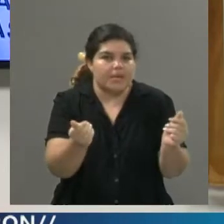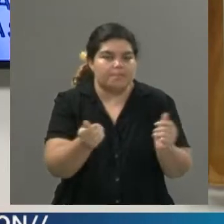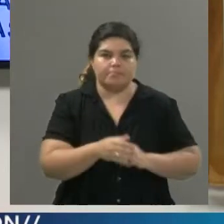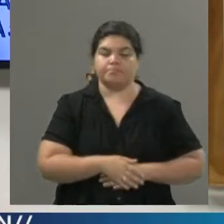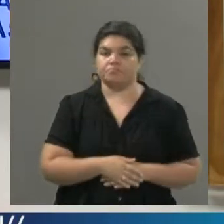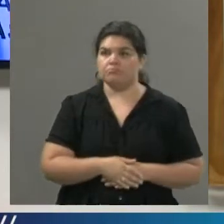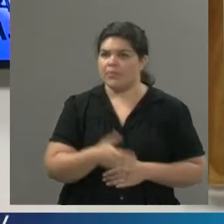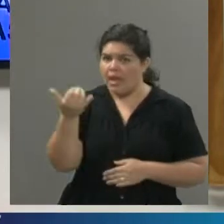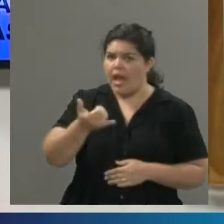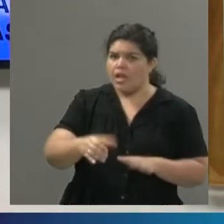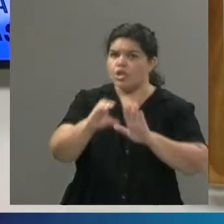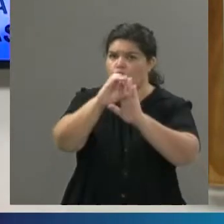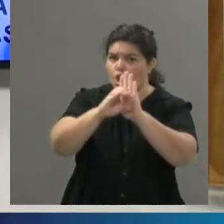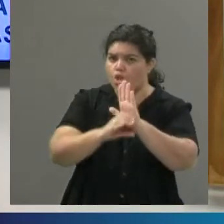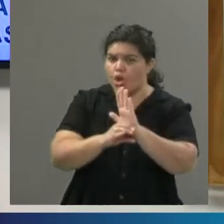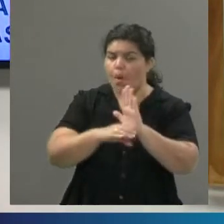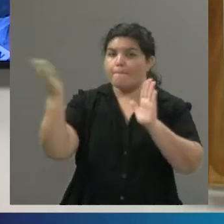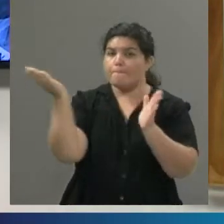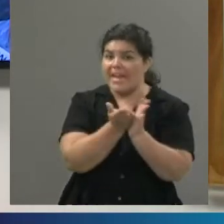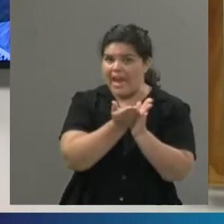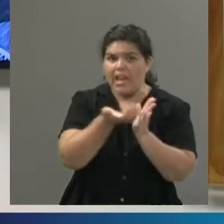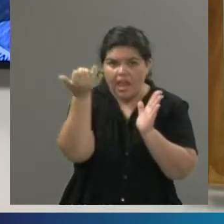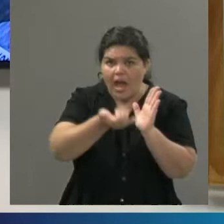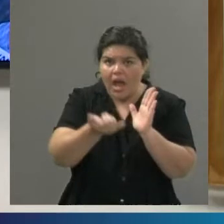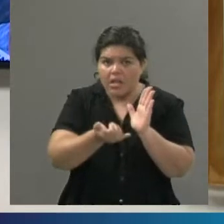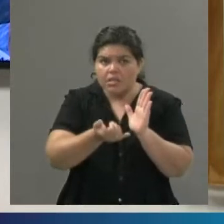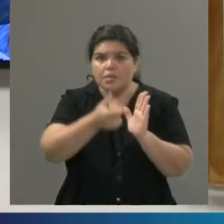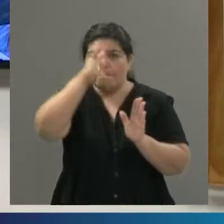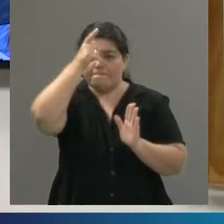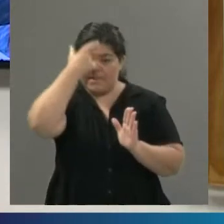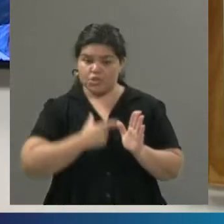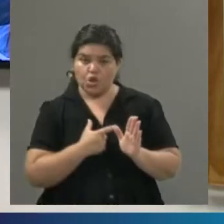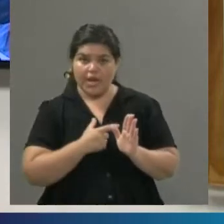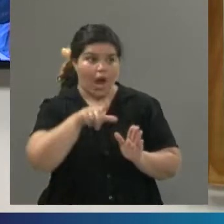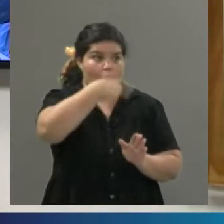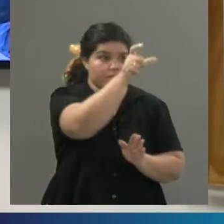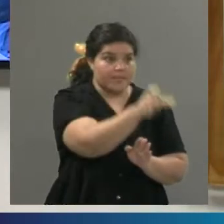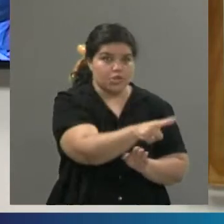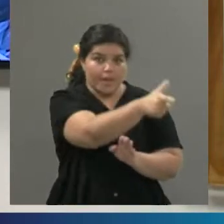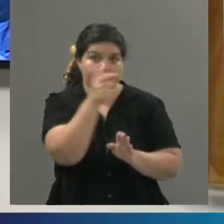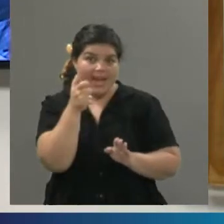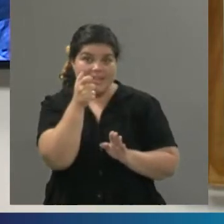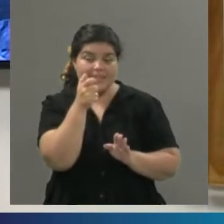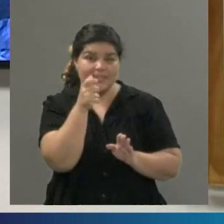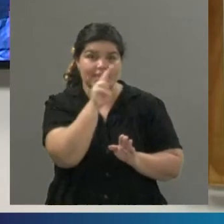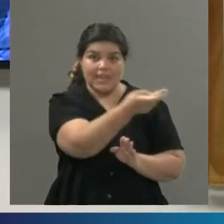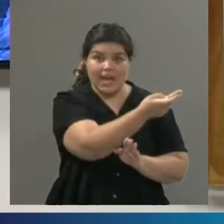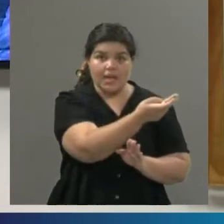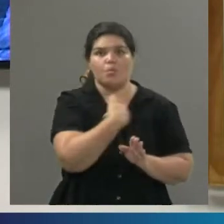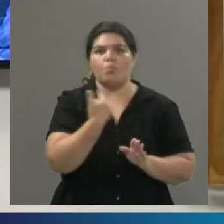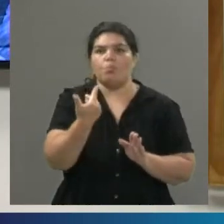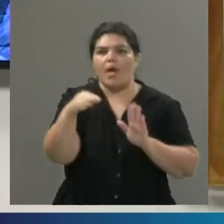la tipificación en el Código Penal, entonces, sobre el gatillo fácil, y es por eso que desde Correpi están pidiendo que,